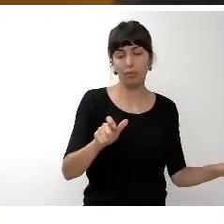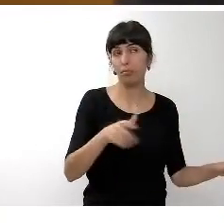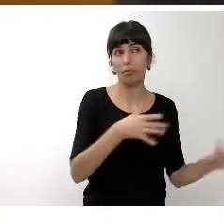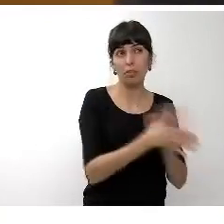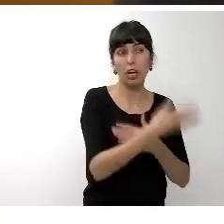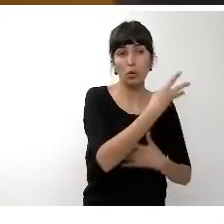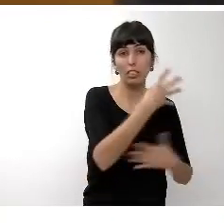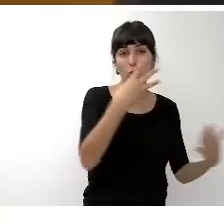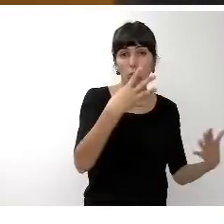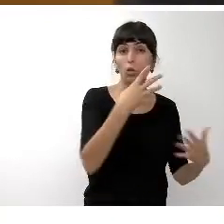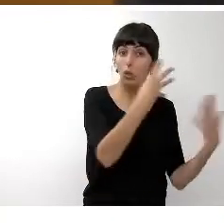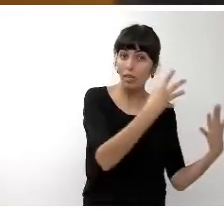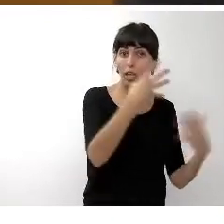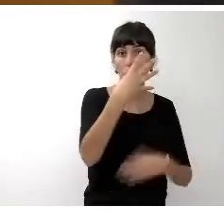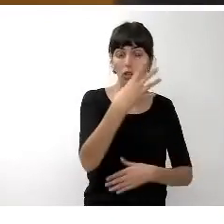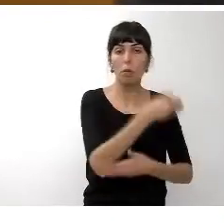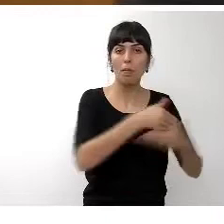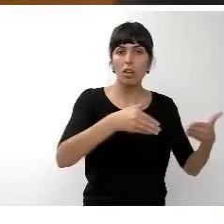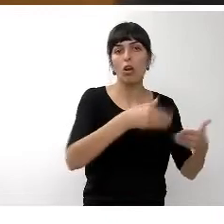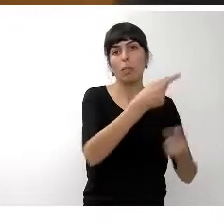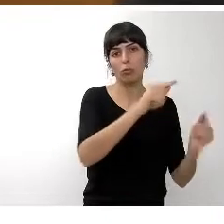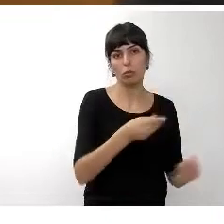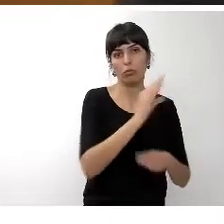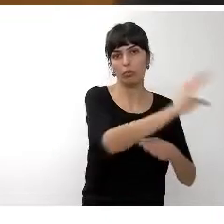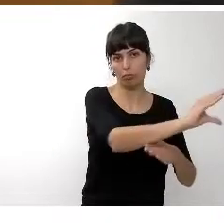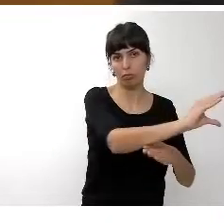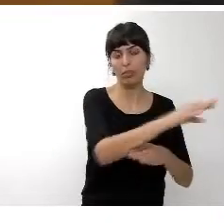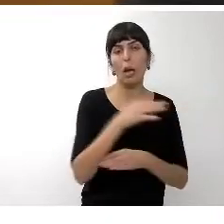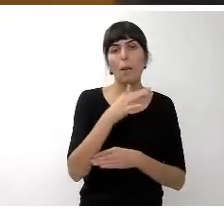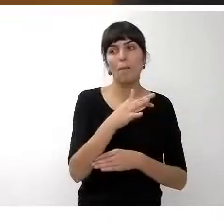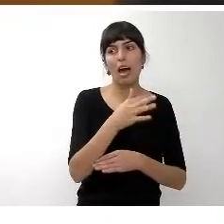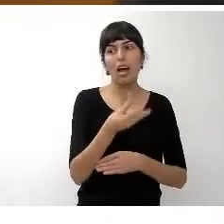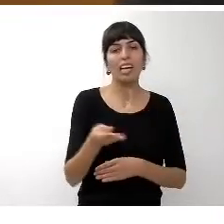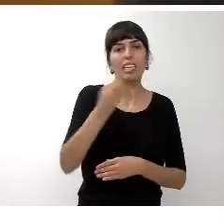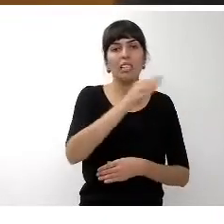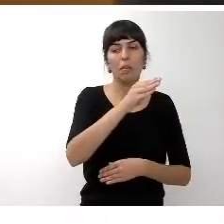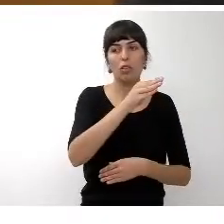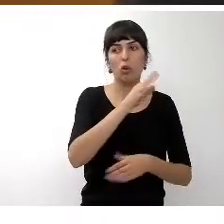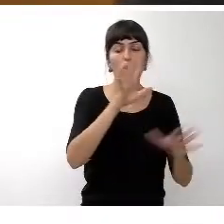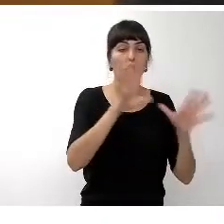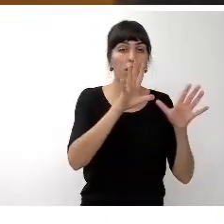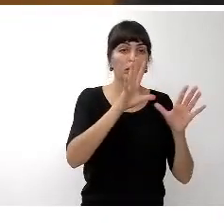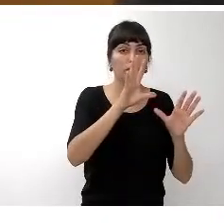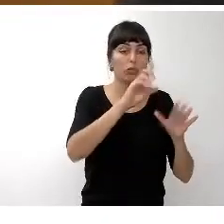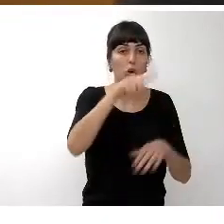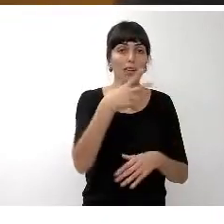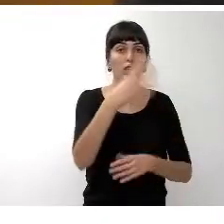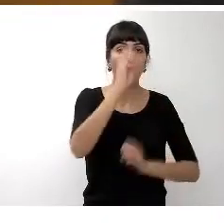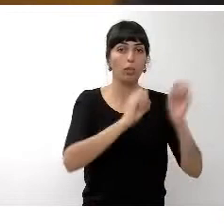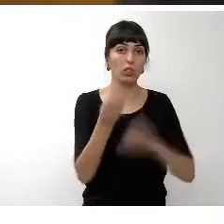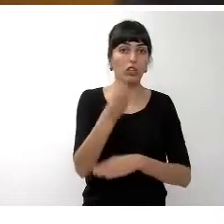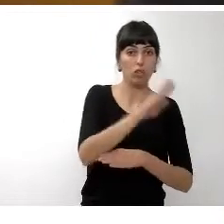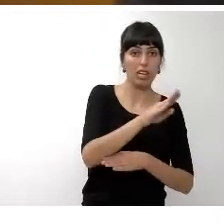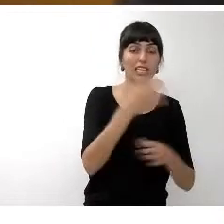millones de euros del presupuesto y un crecimiento de 9 millones representa un 10,5% adicional a lo